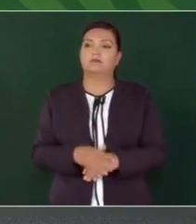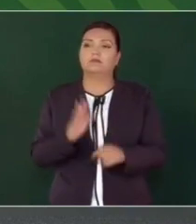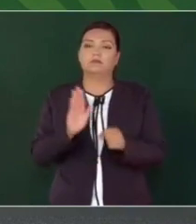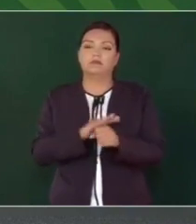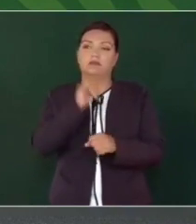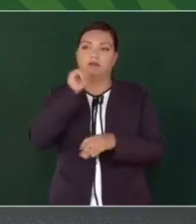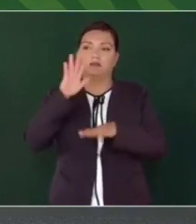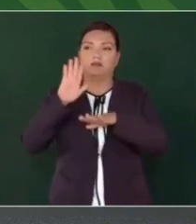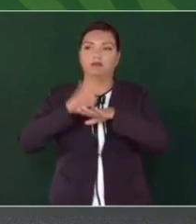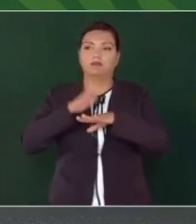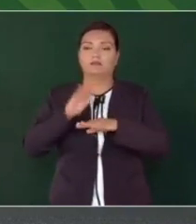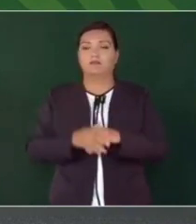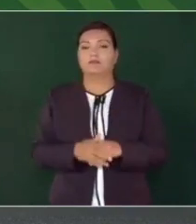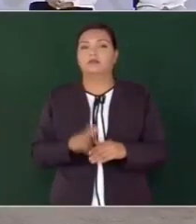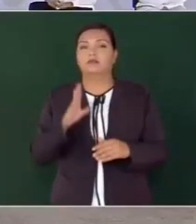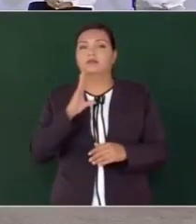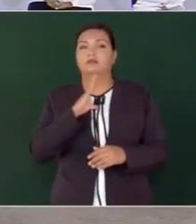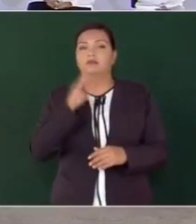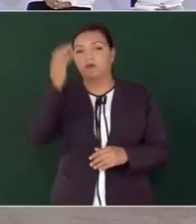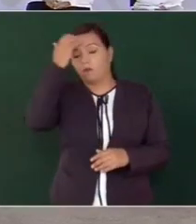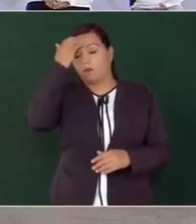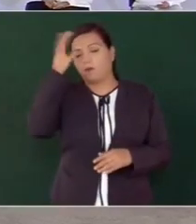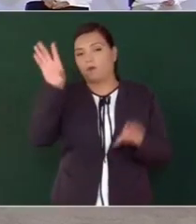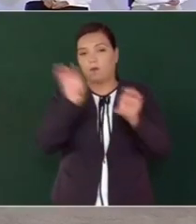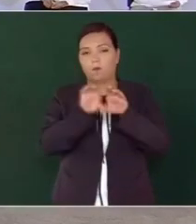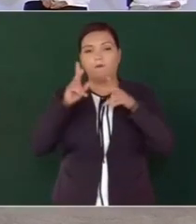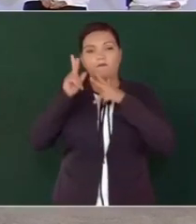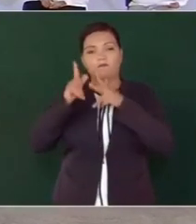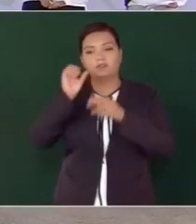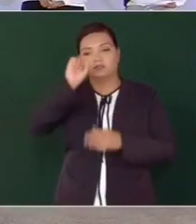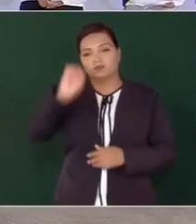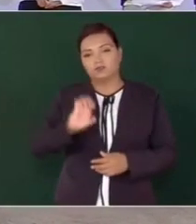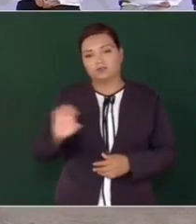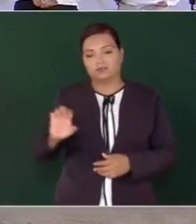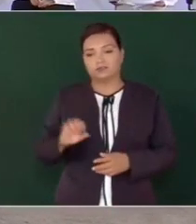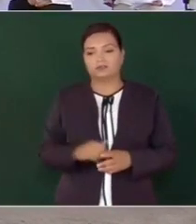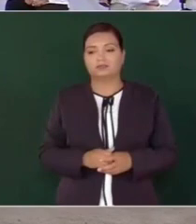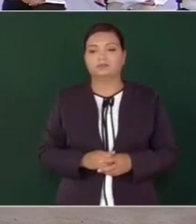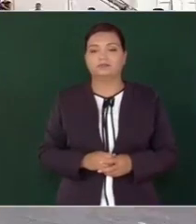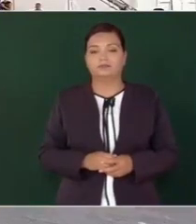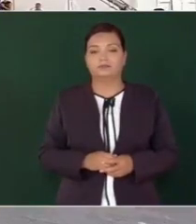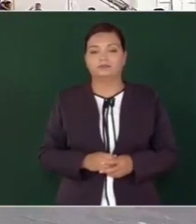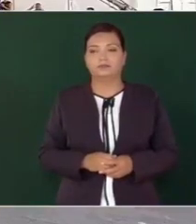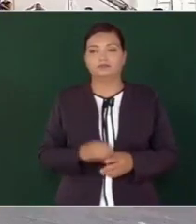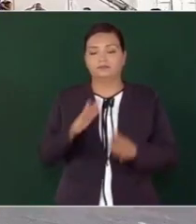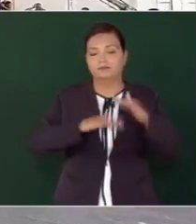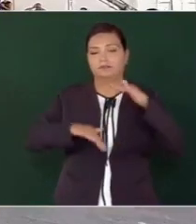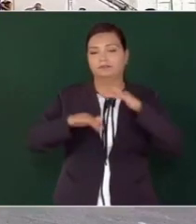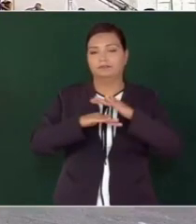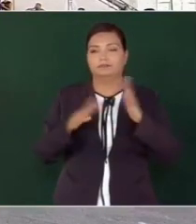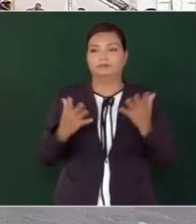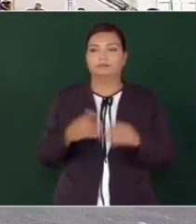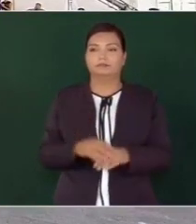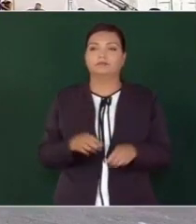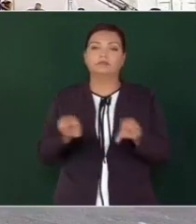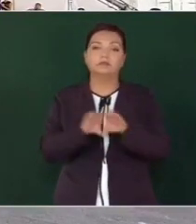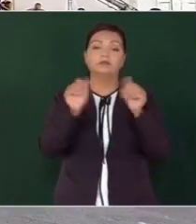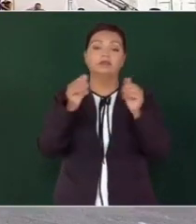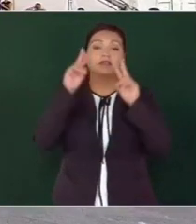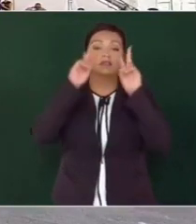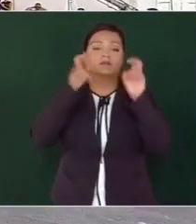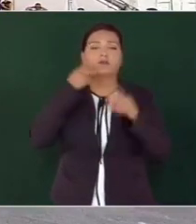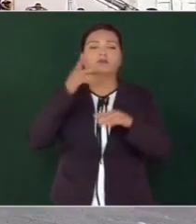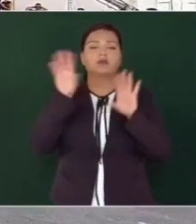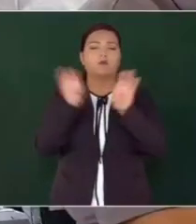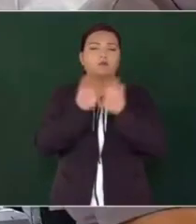más lo que se conoce como ferrocarril del sureste, básicamente. ¿Y cómo quedó el tema de